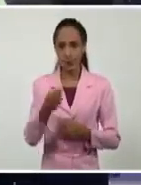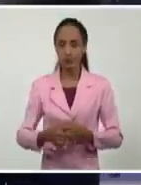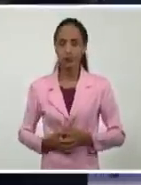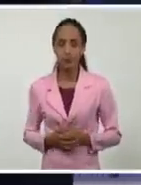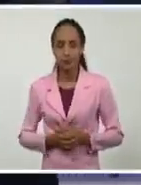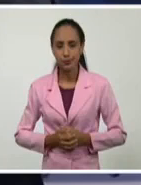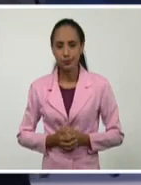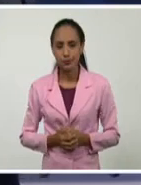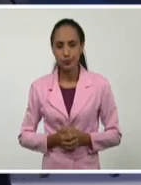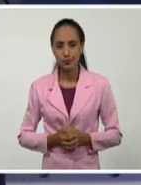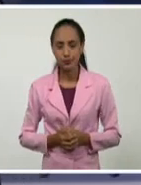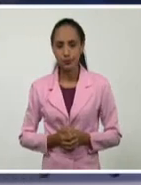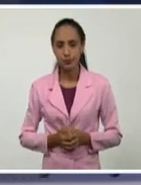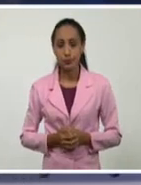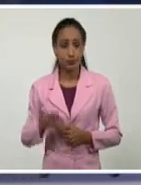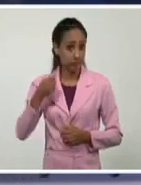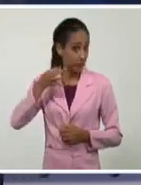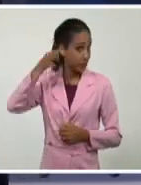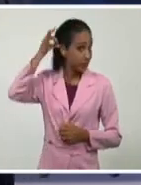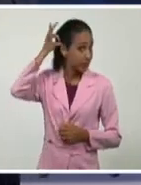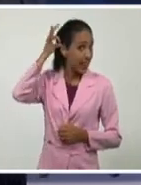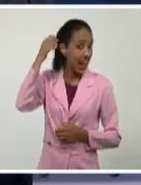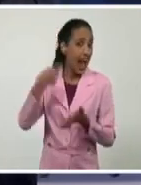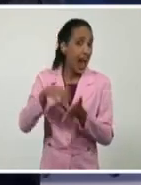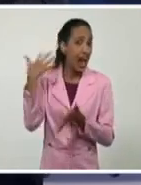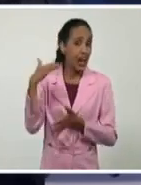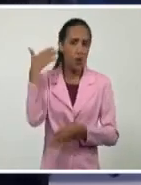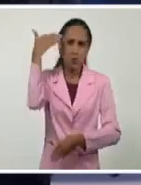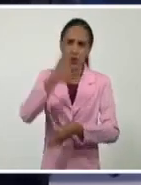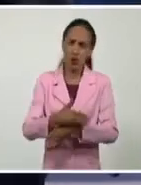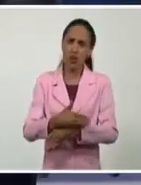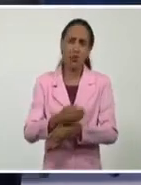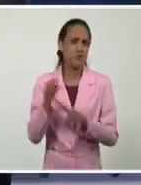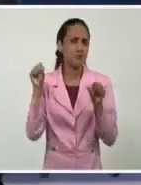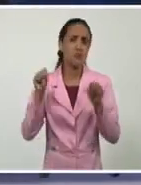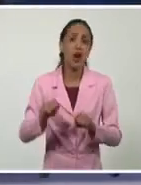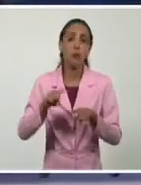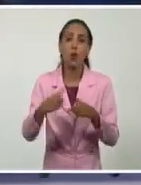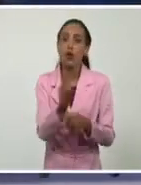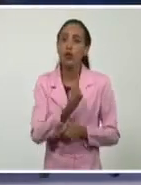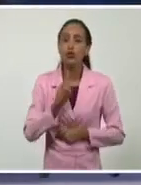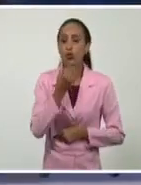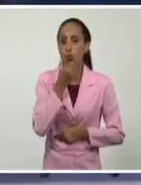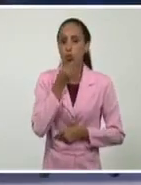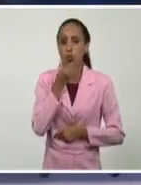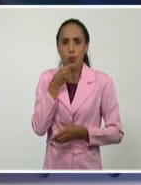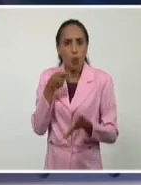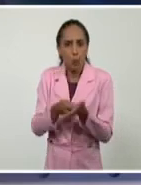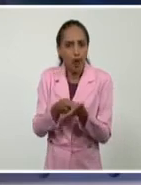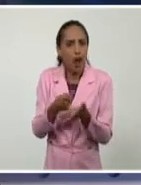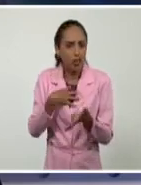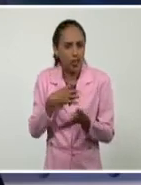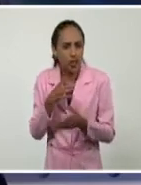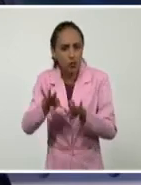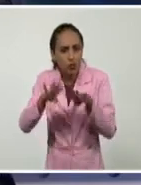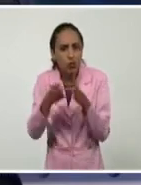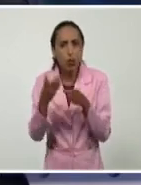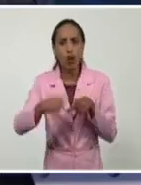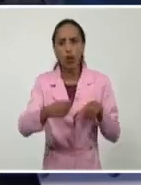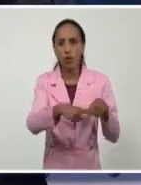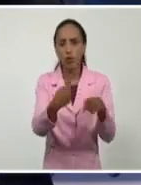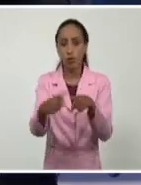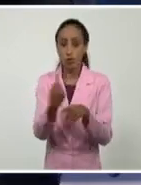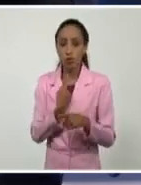Son muy caros, me decía, y el bloqueo es muy injusto por no darnos la oportunidad de poder tener todos los aditamentos que